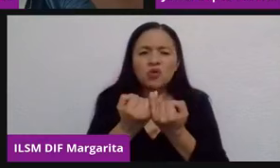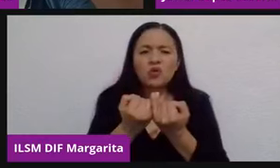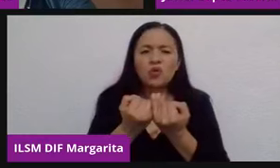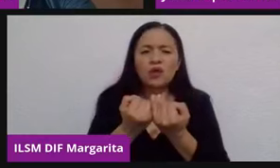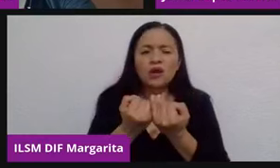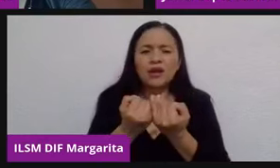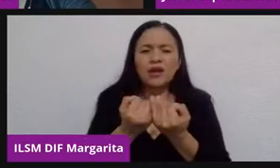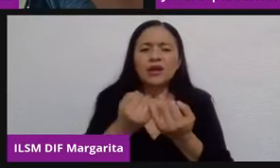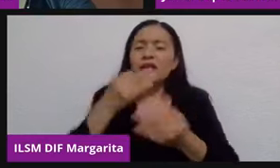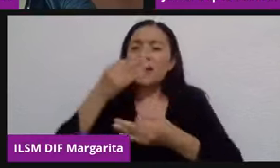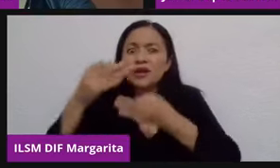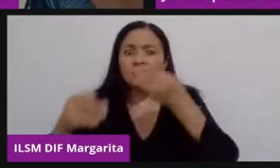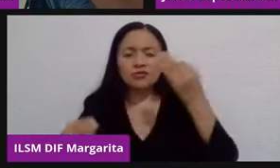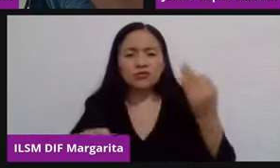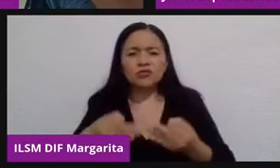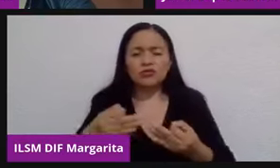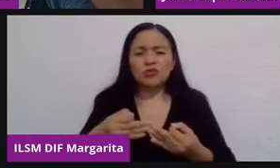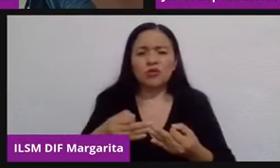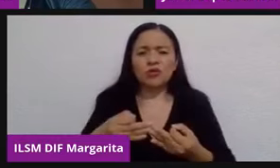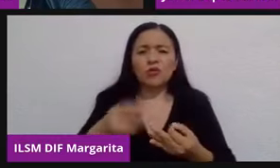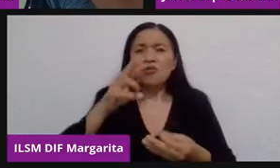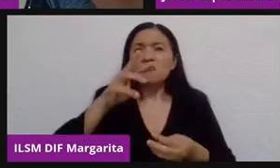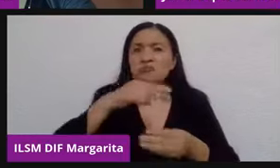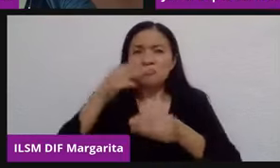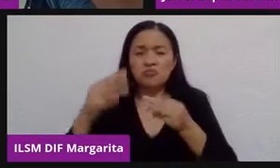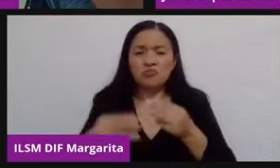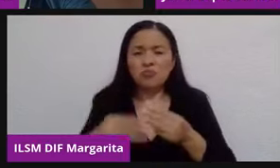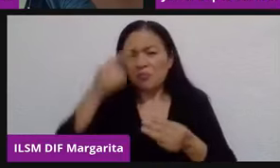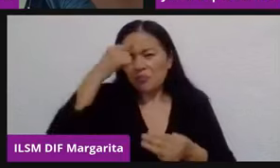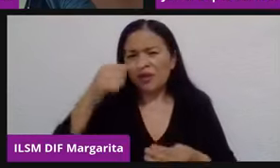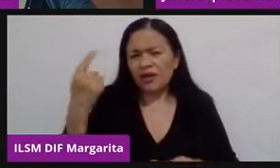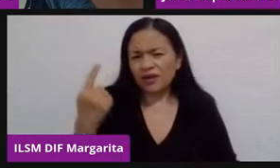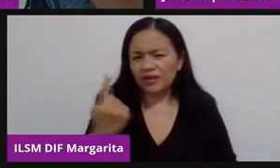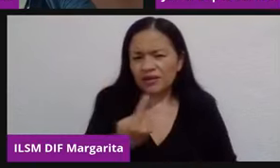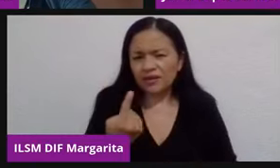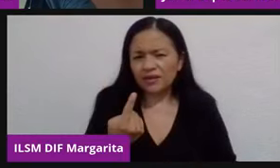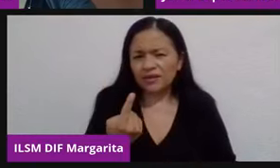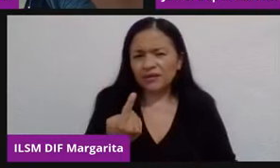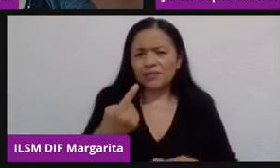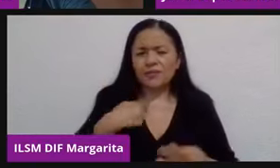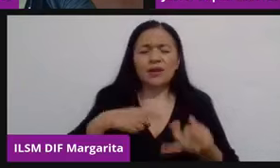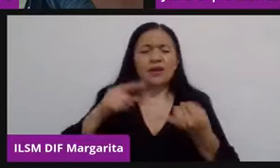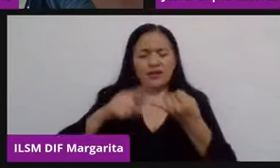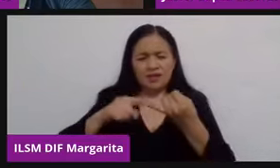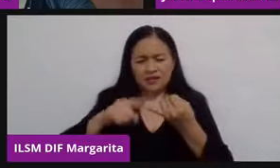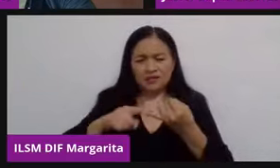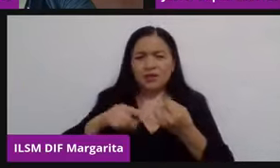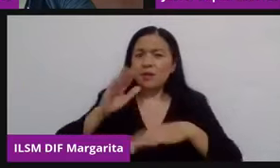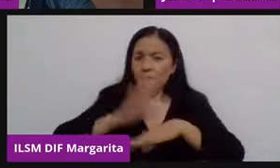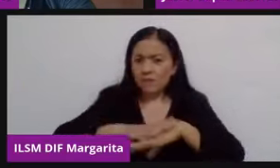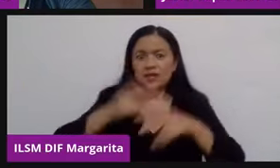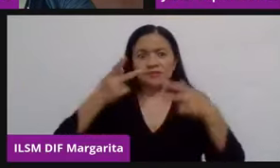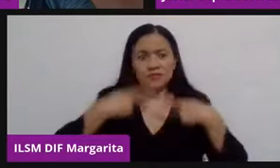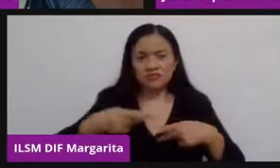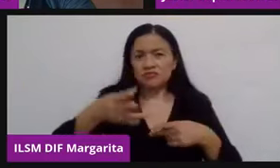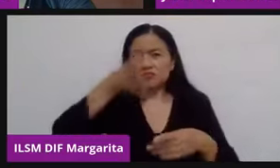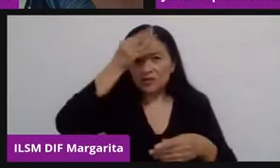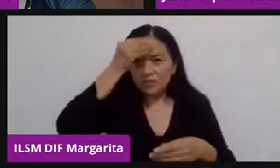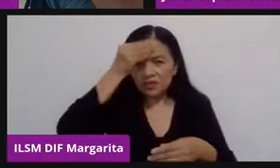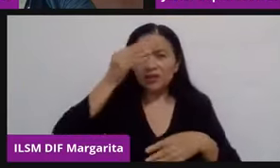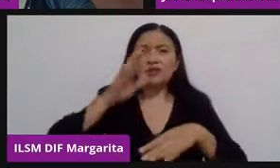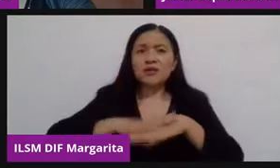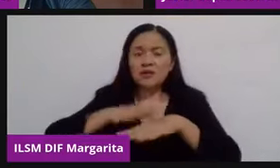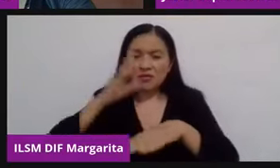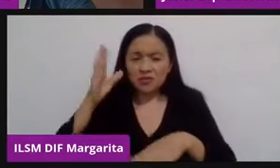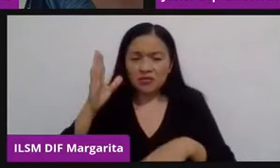propiciar este ambiente adecuado que detone innovación, mayor estudio, ciencia, tecnología y vaya esto